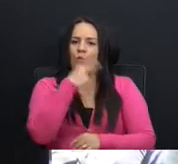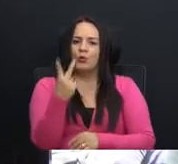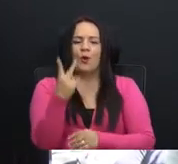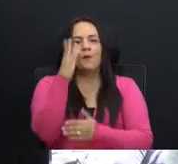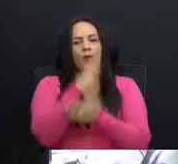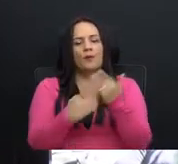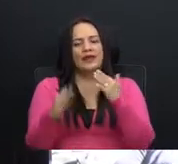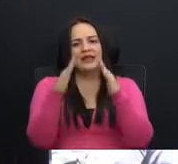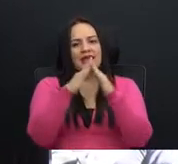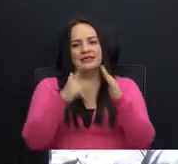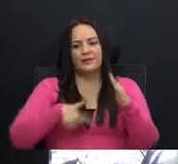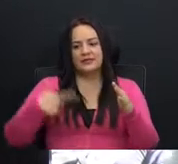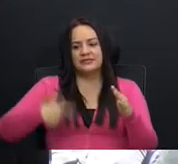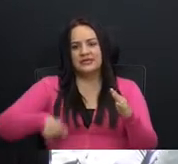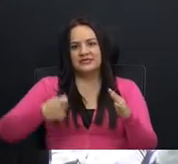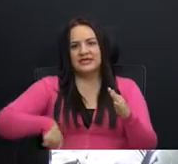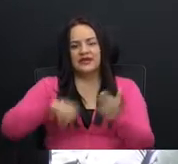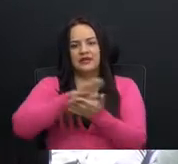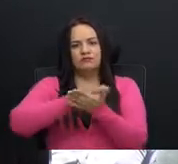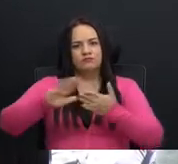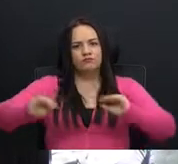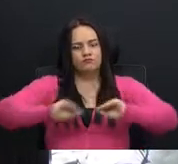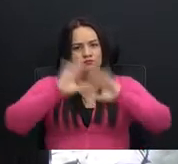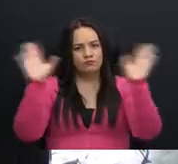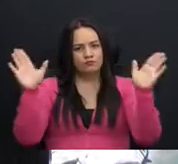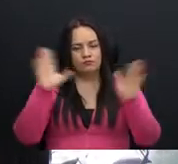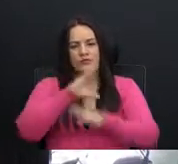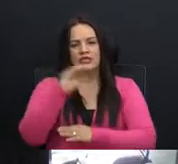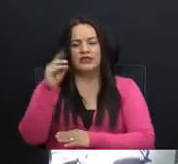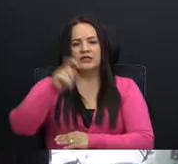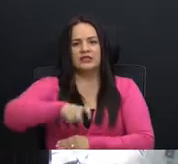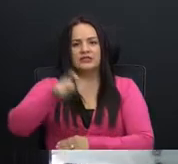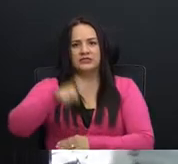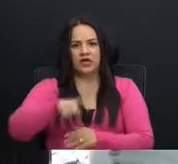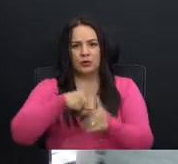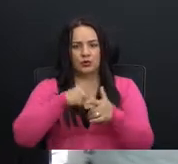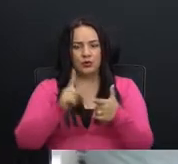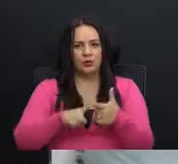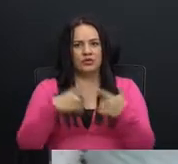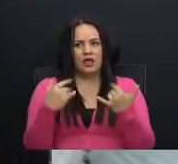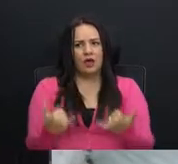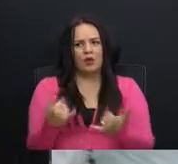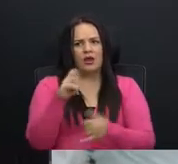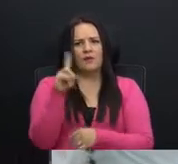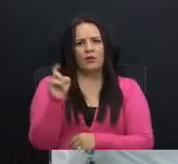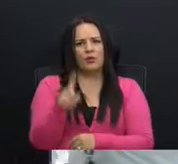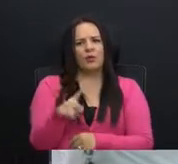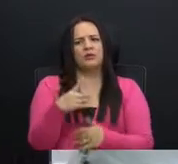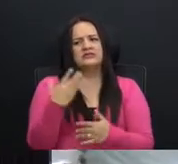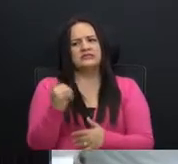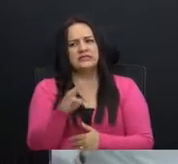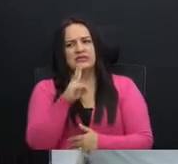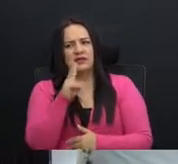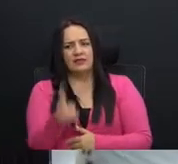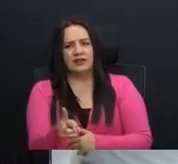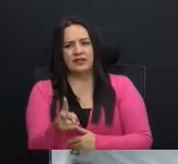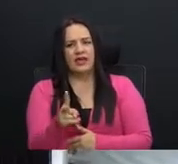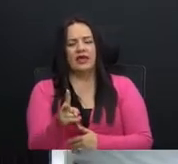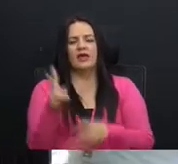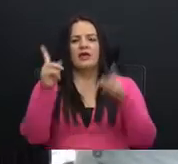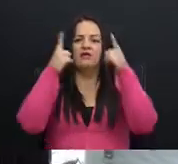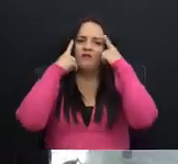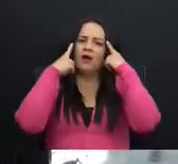de casa presidencial, de ser transparentes y es necesario entonces cuestionarse si verdaderamente la